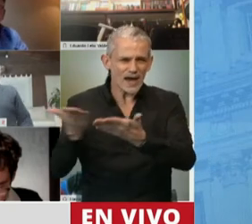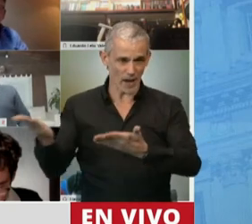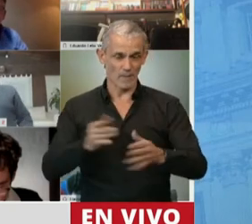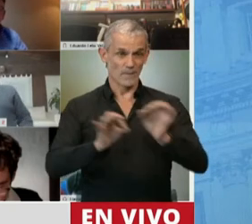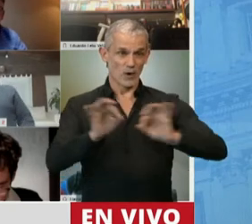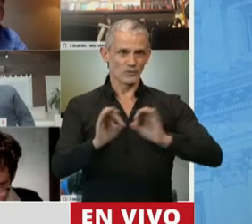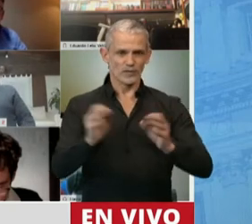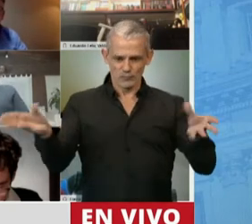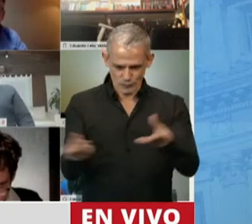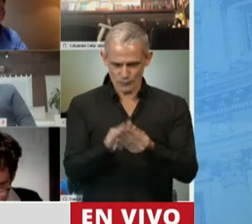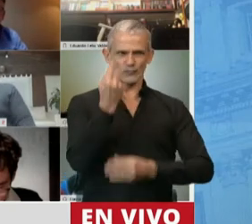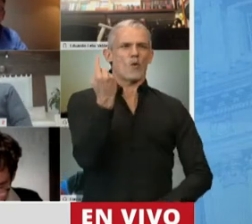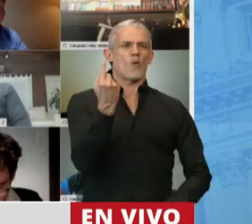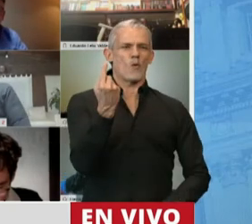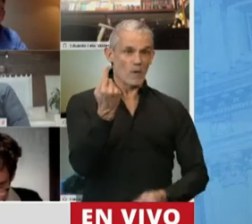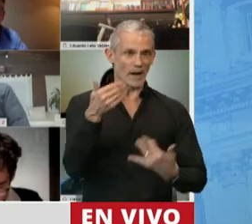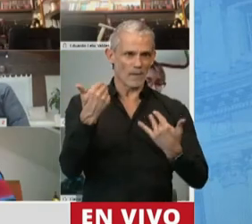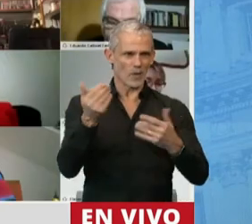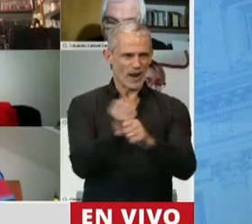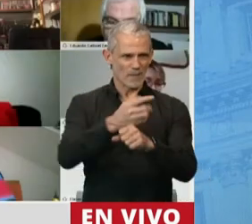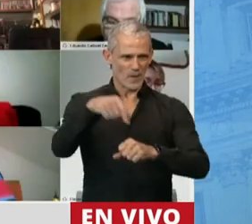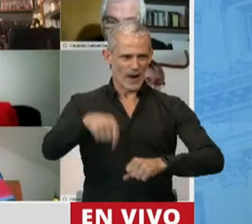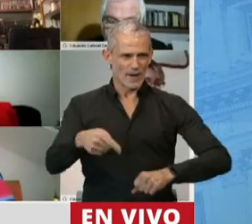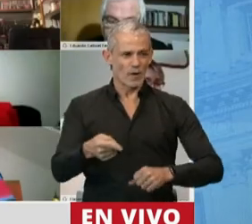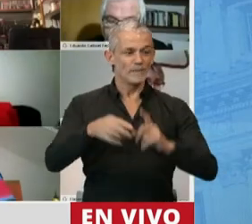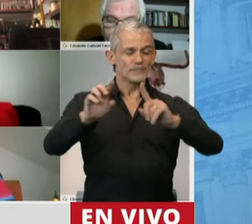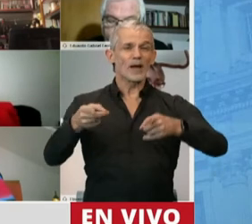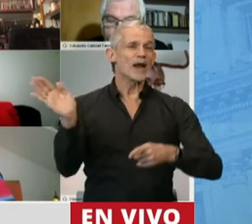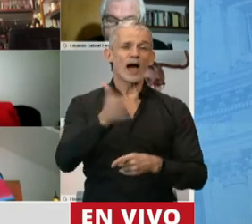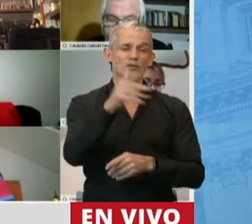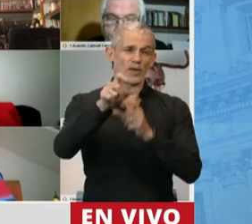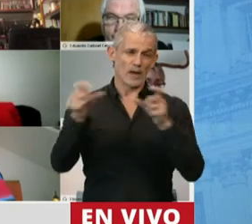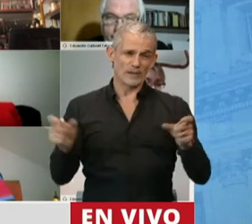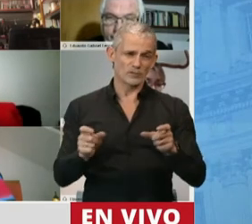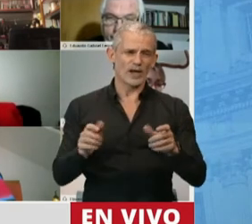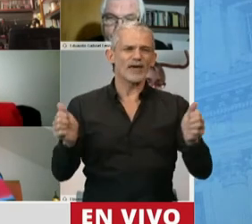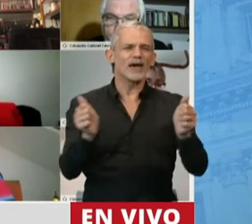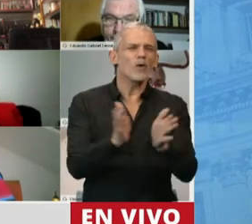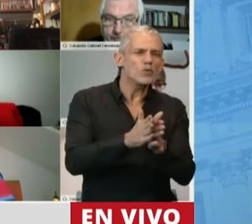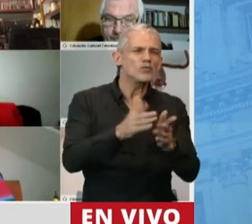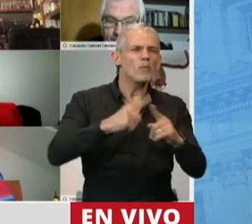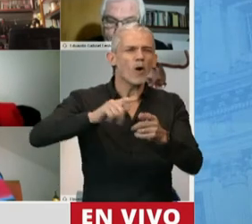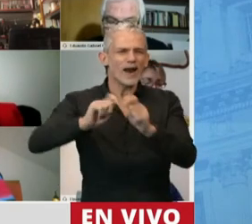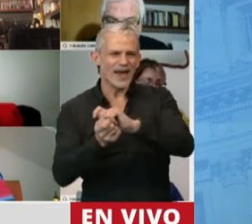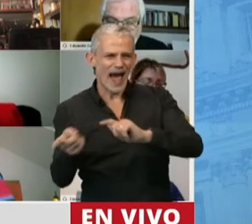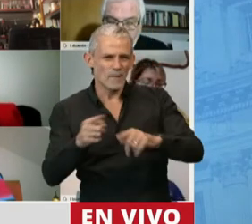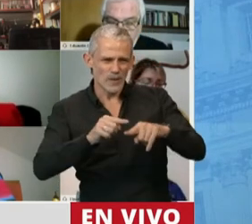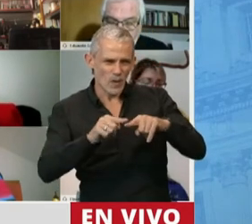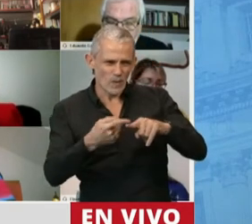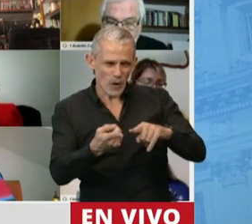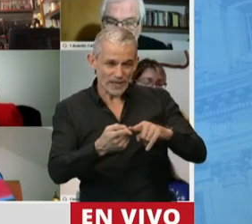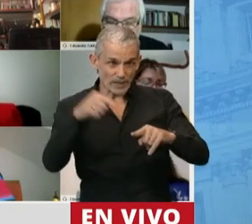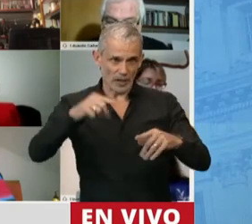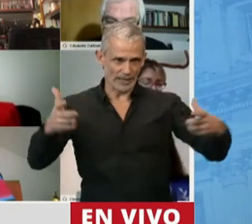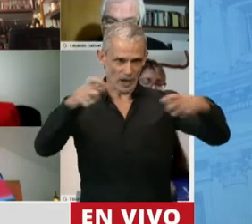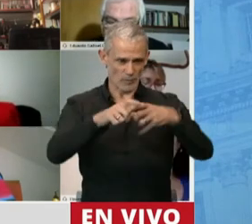tener un dictamen para poder dar esta respuesta y a todos los integrantes de Junto por el Cambio en